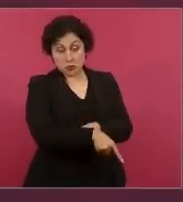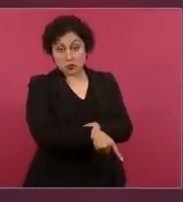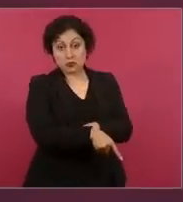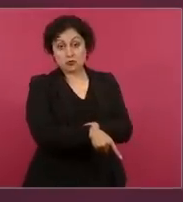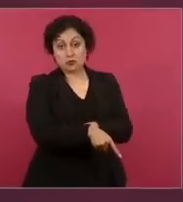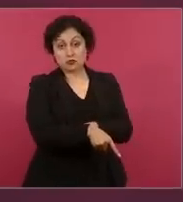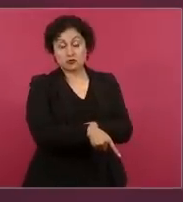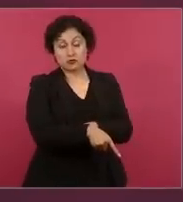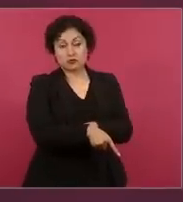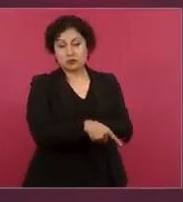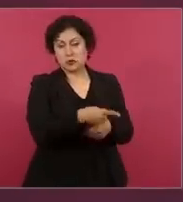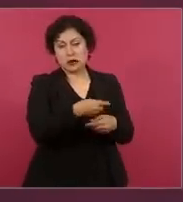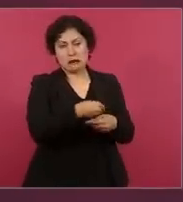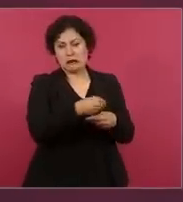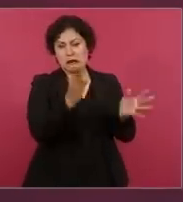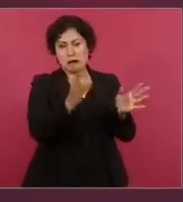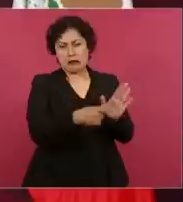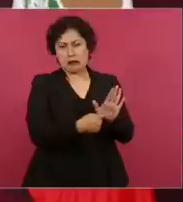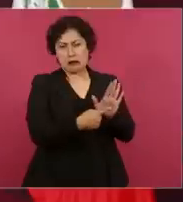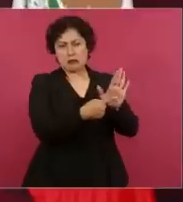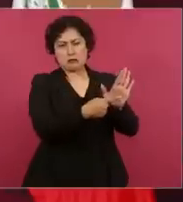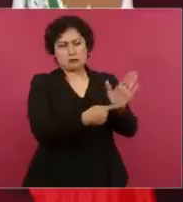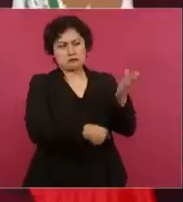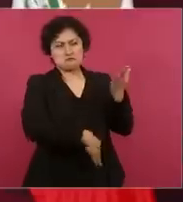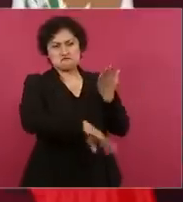en contra nuestra.